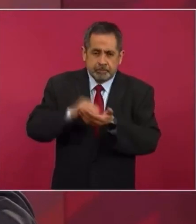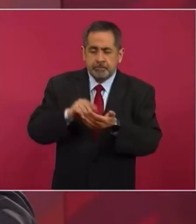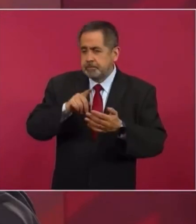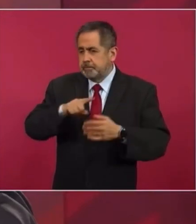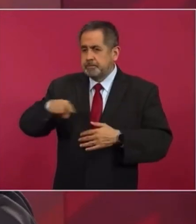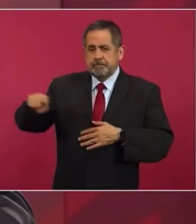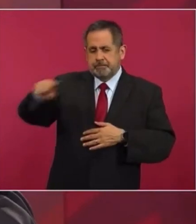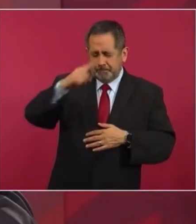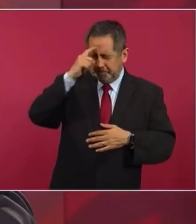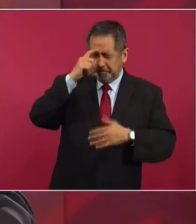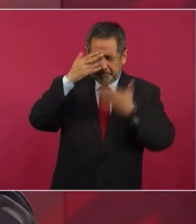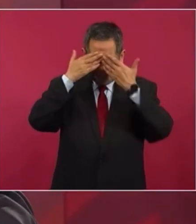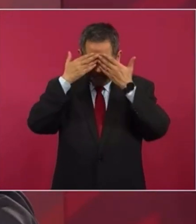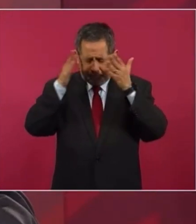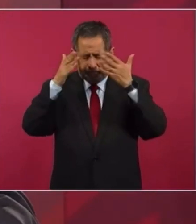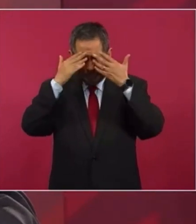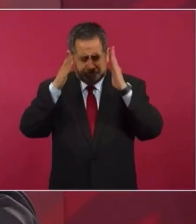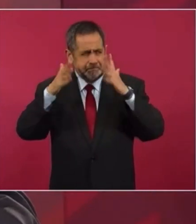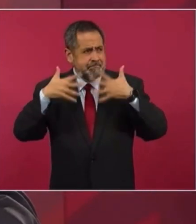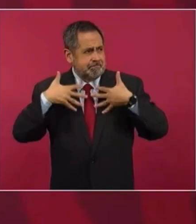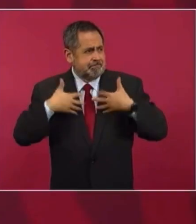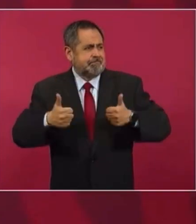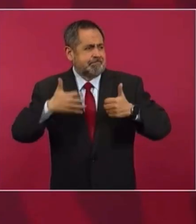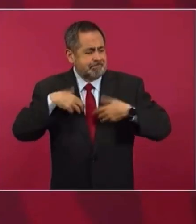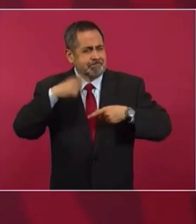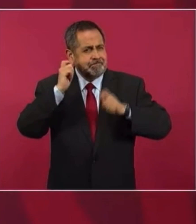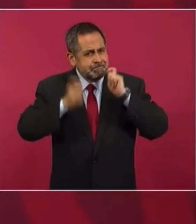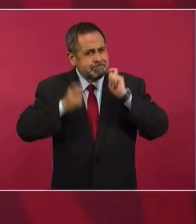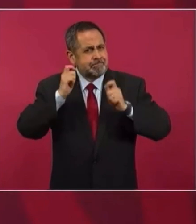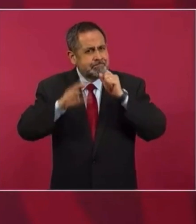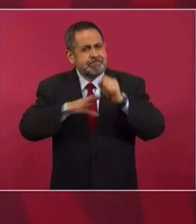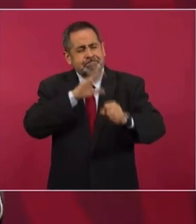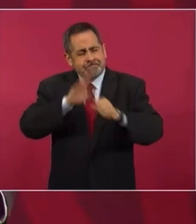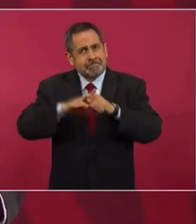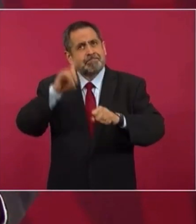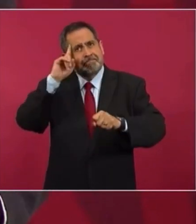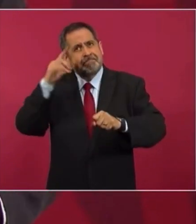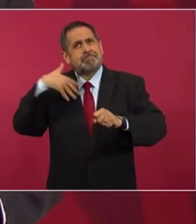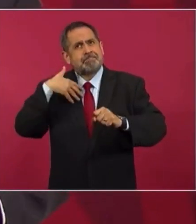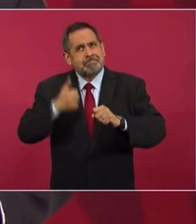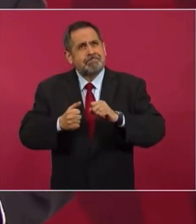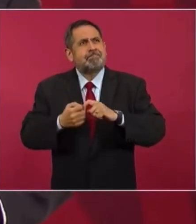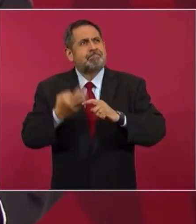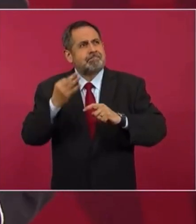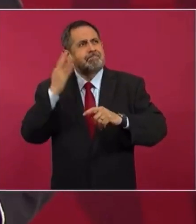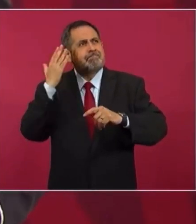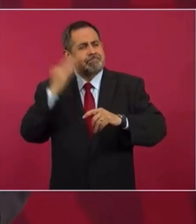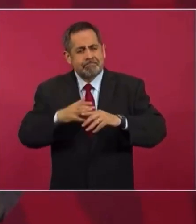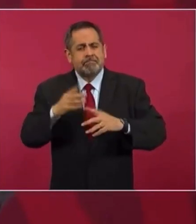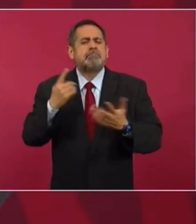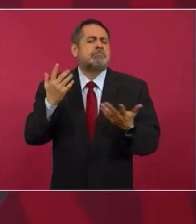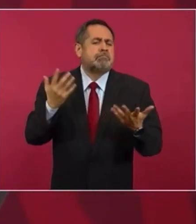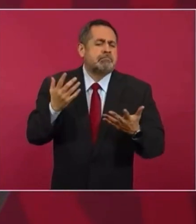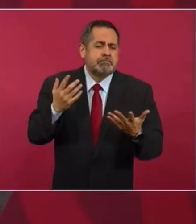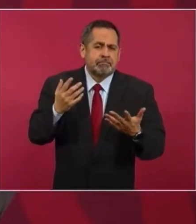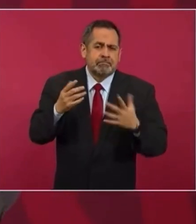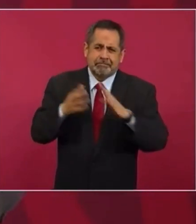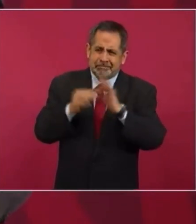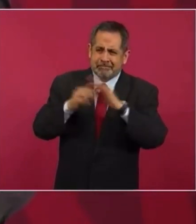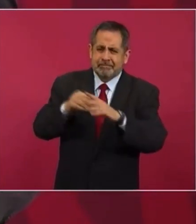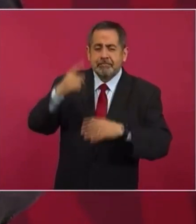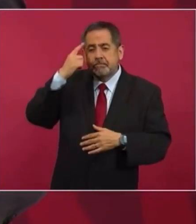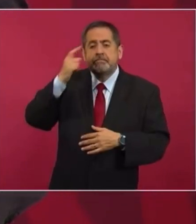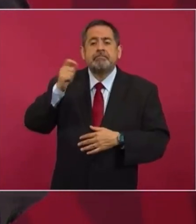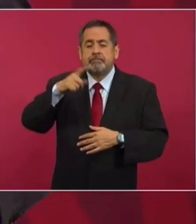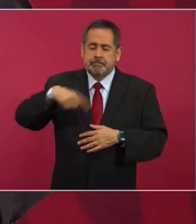para desterrar de nuestro país